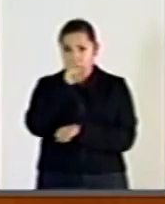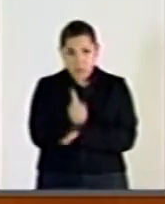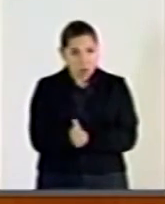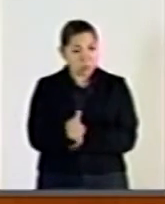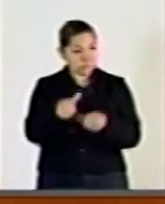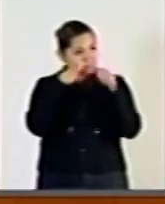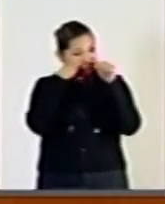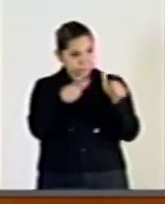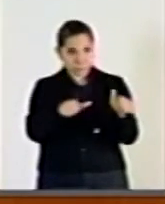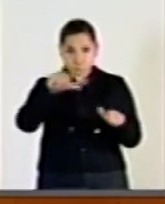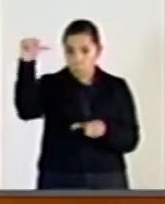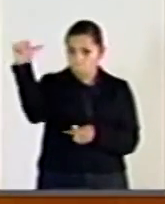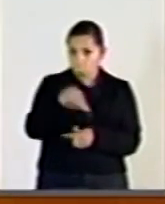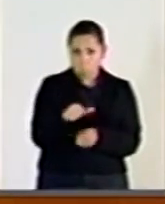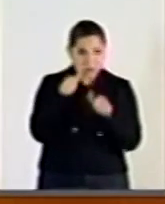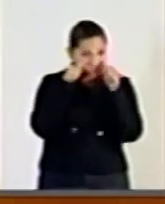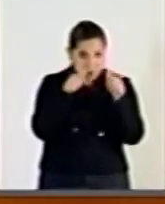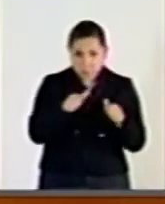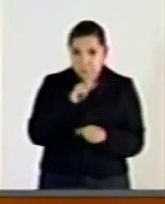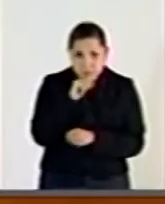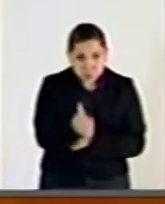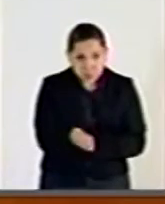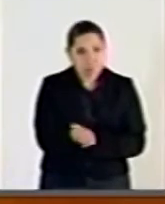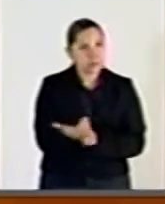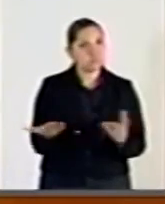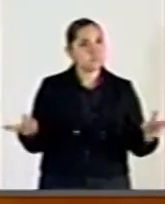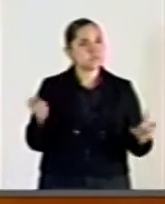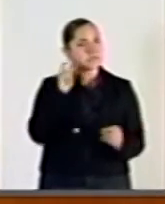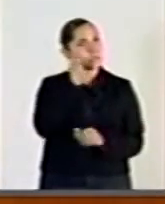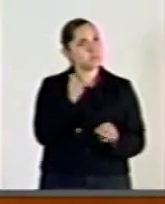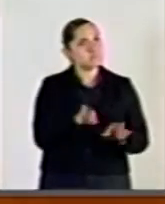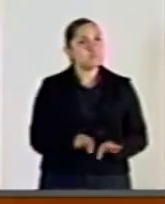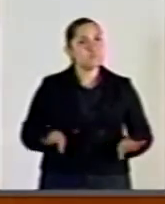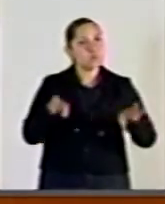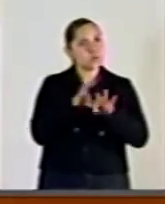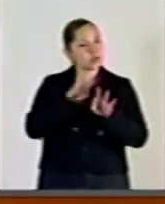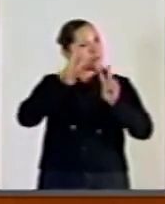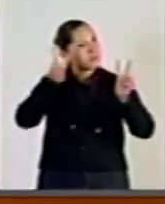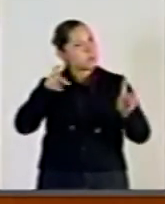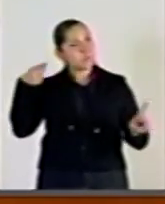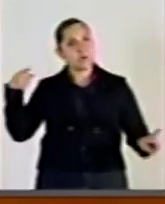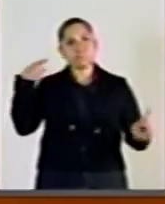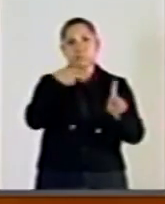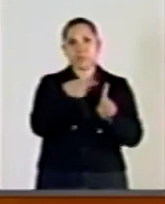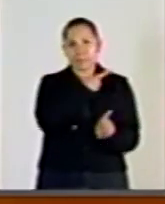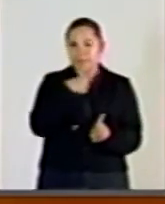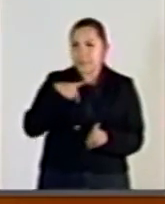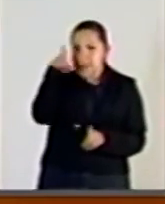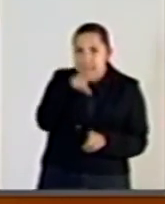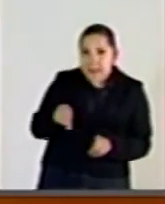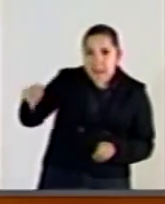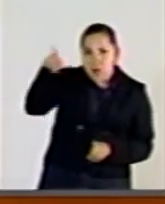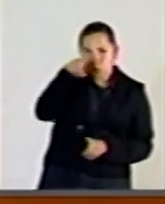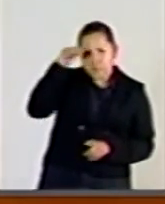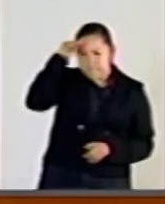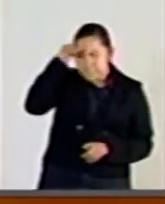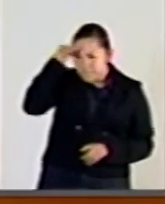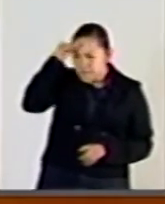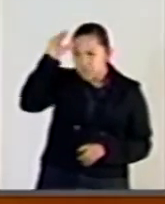el asunto que vamos a plantear sobre sus conciencias los muertos,